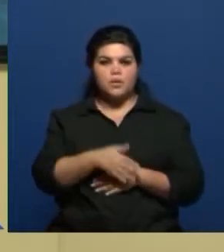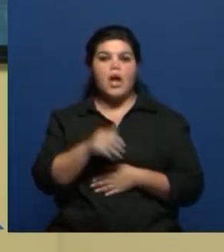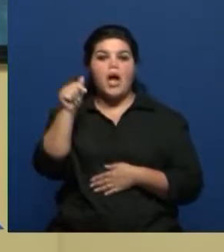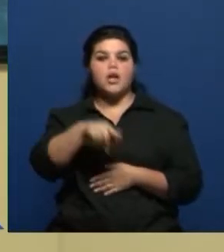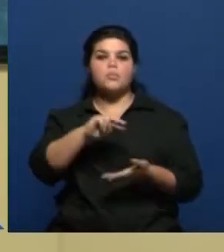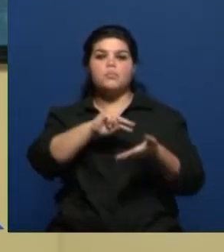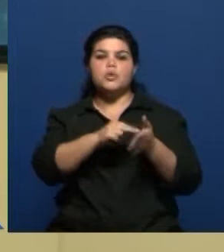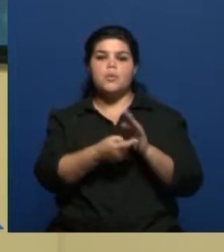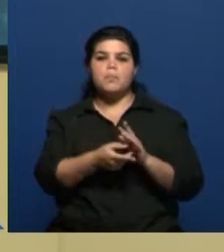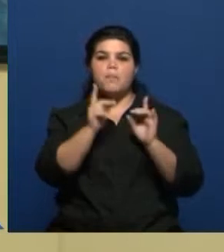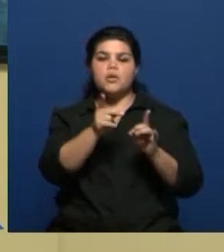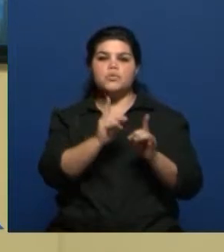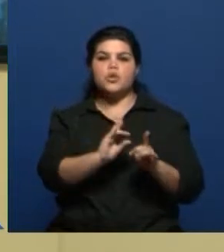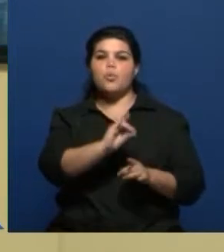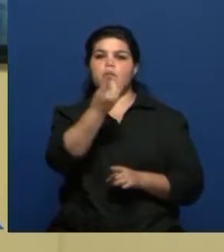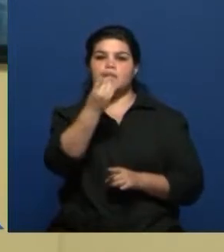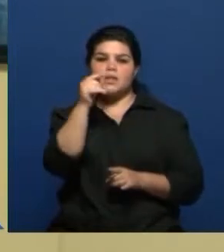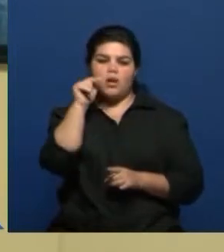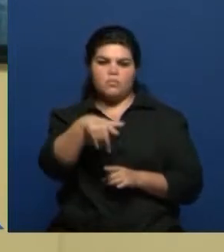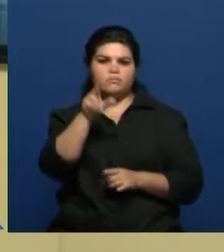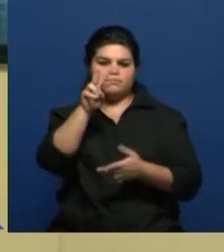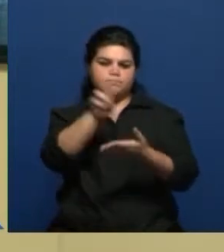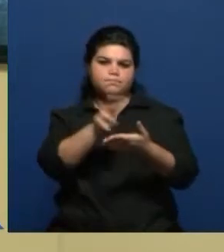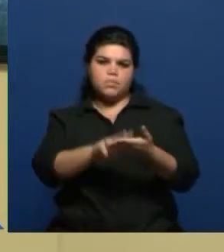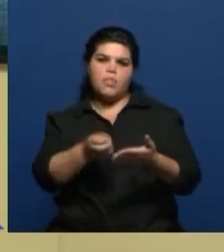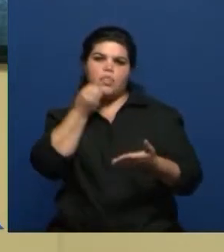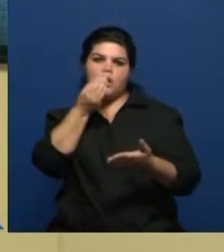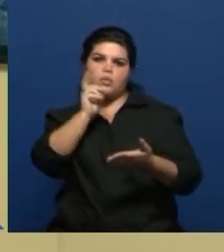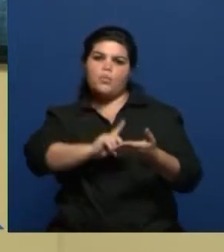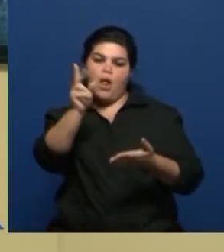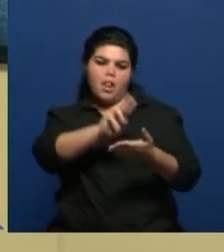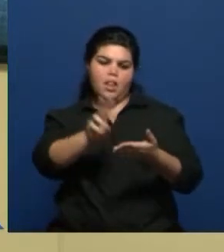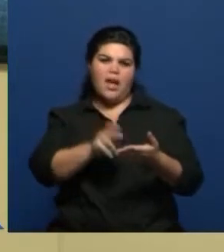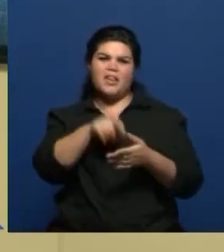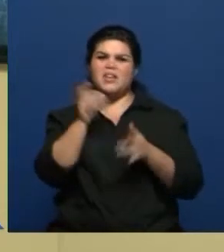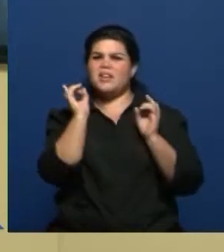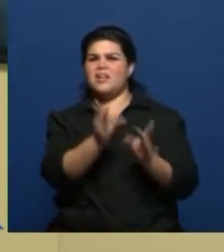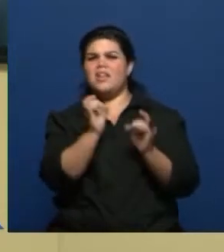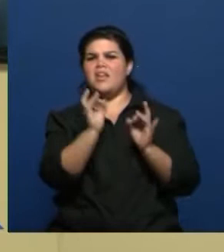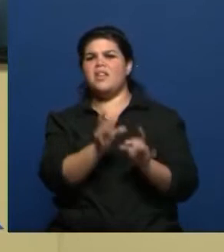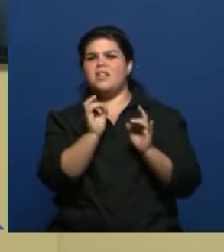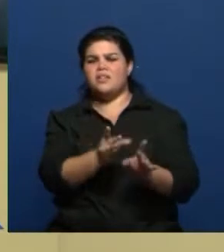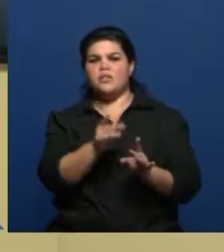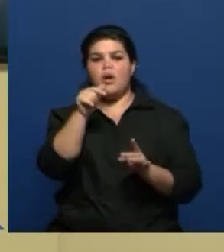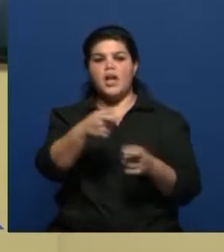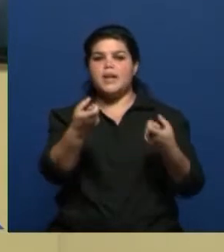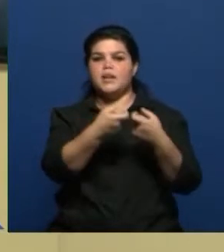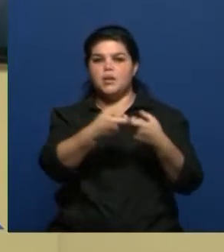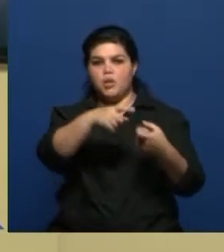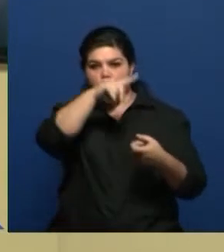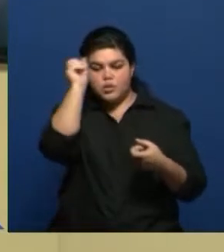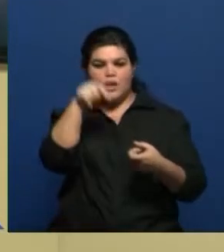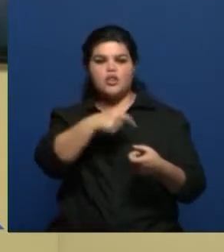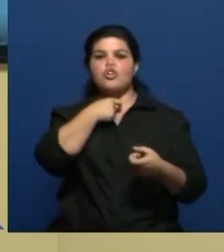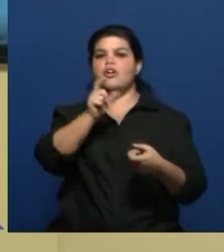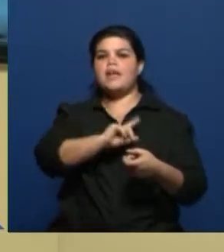docentes universitarios. Seguramente pudiste leer sus declaraciones, se mostró crítico manifestando de que los gremios a nivel nacional no quieren